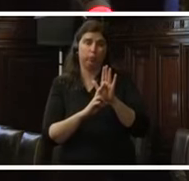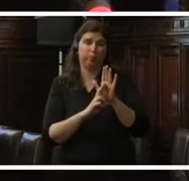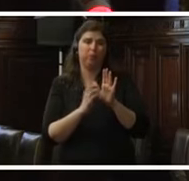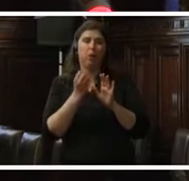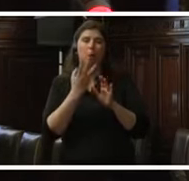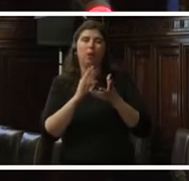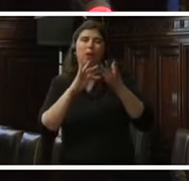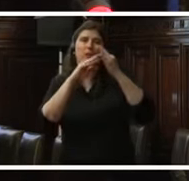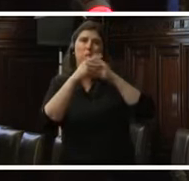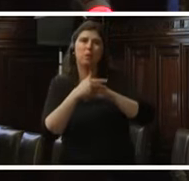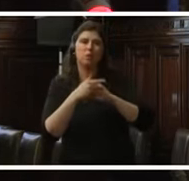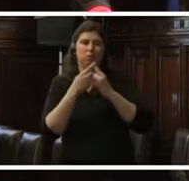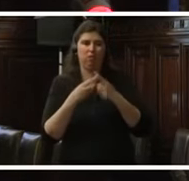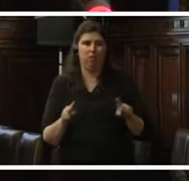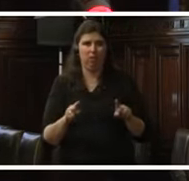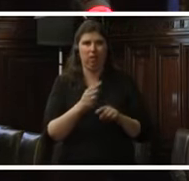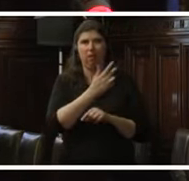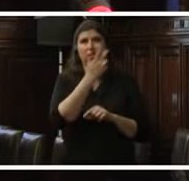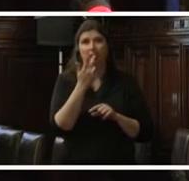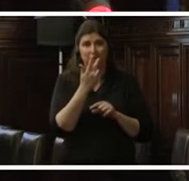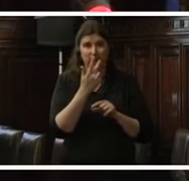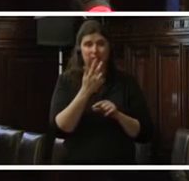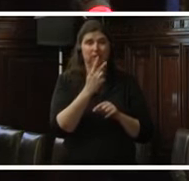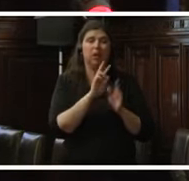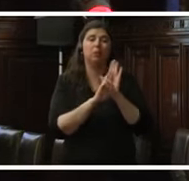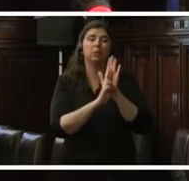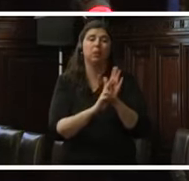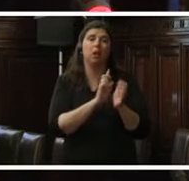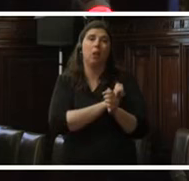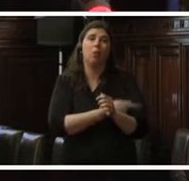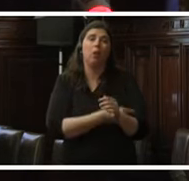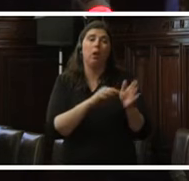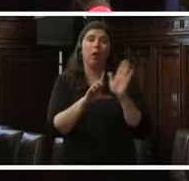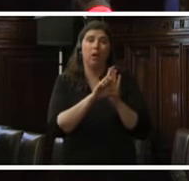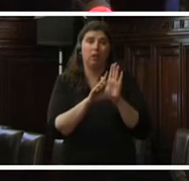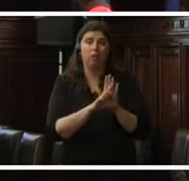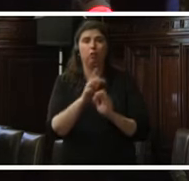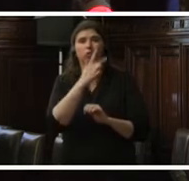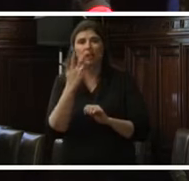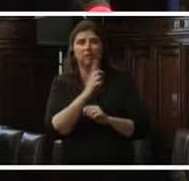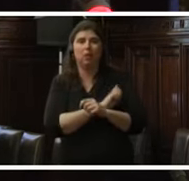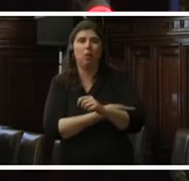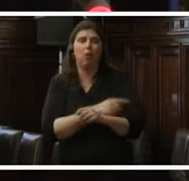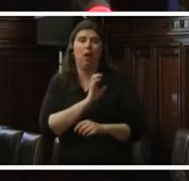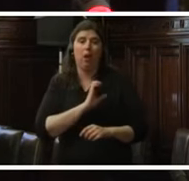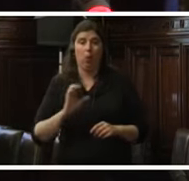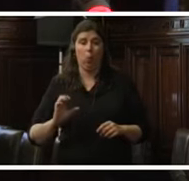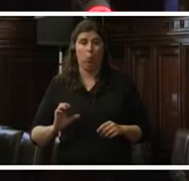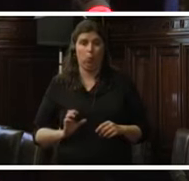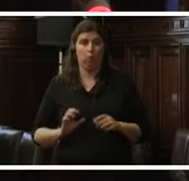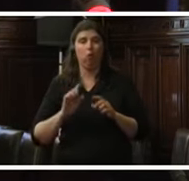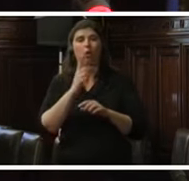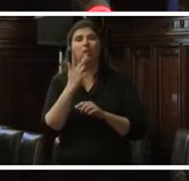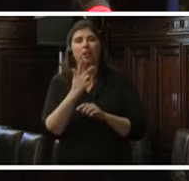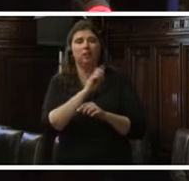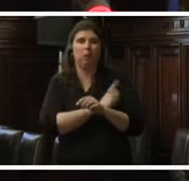distinta, había tres representantes del Poder Legislativo, tres representantes del Poder Ejecutivo y tres representantes del Poder